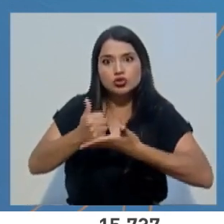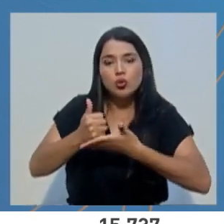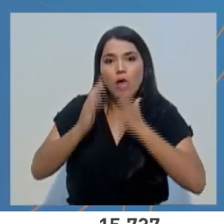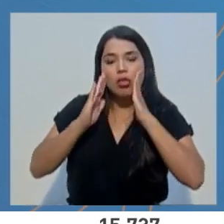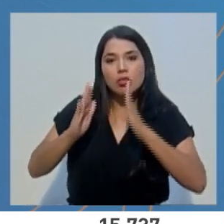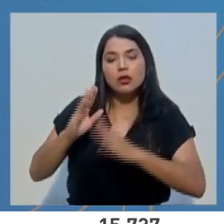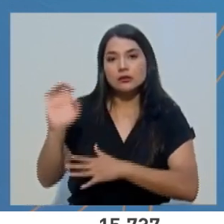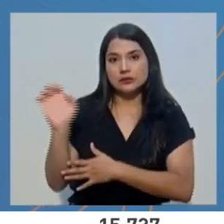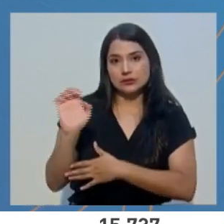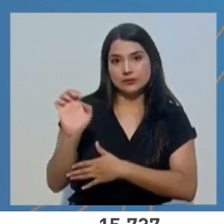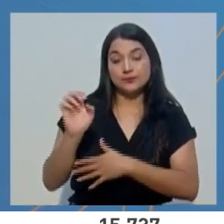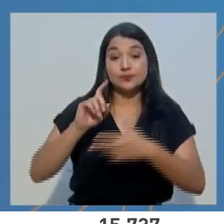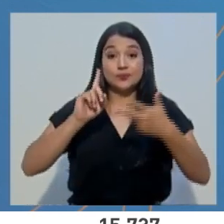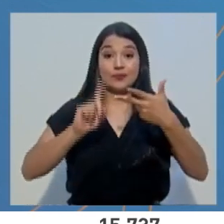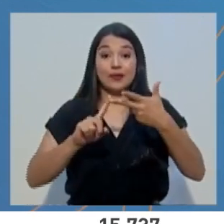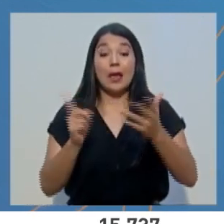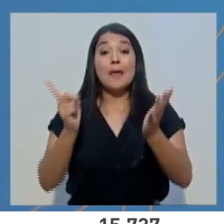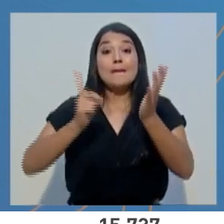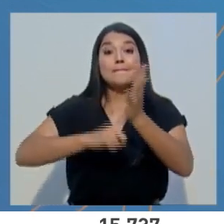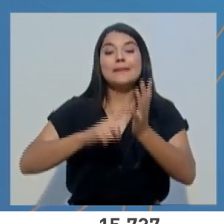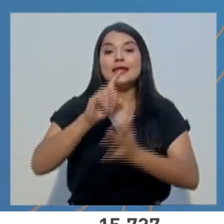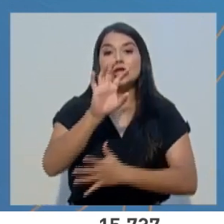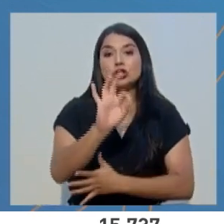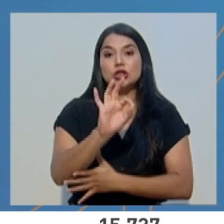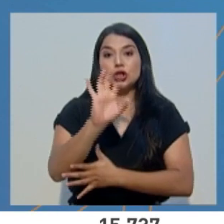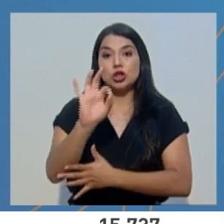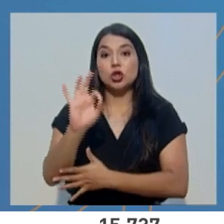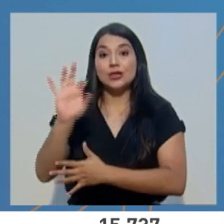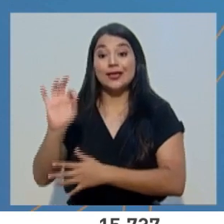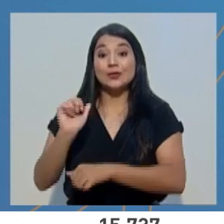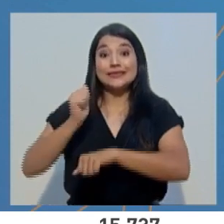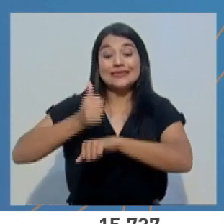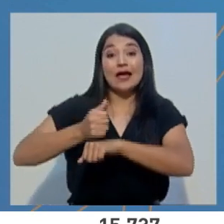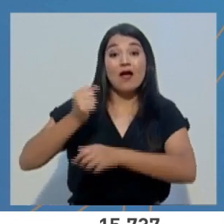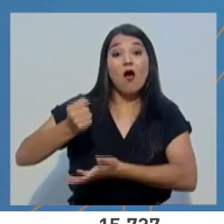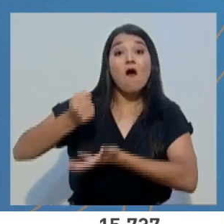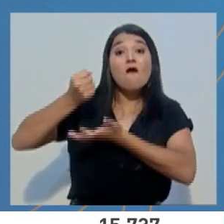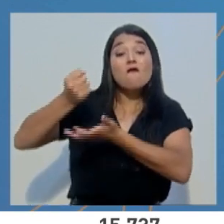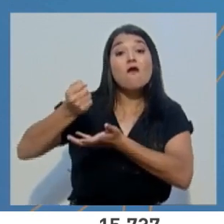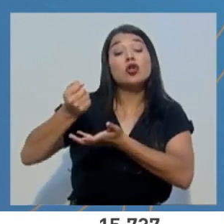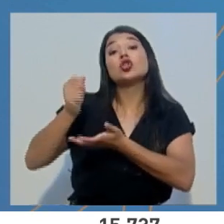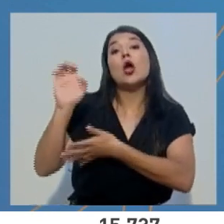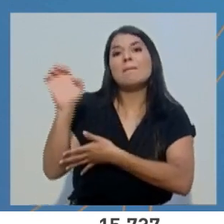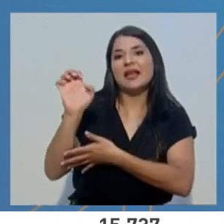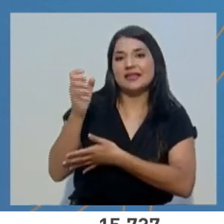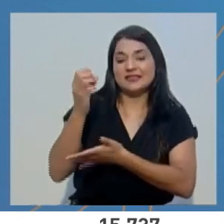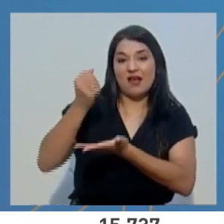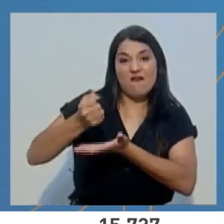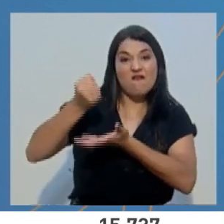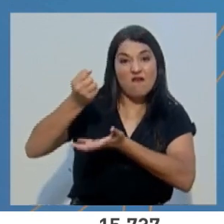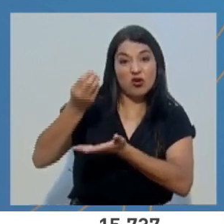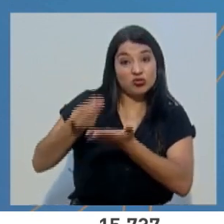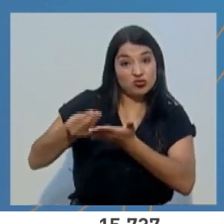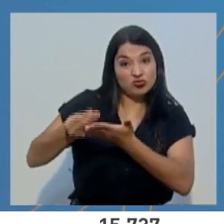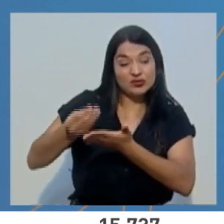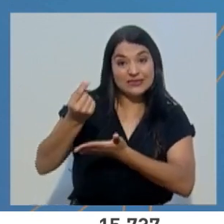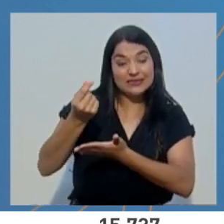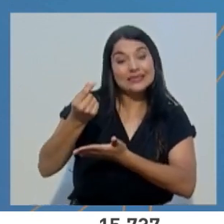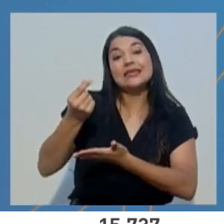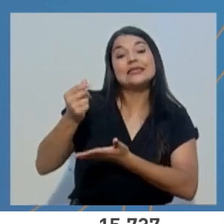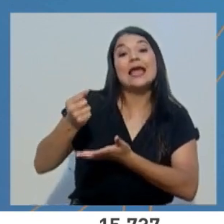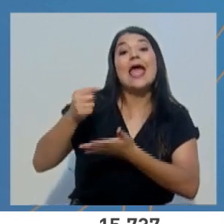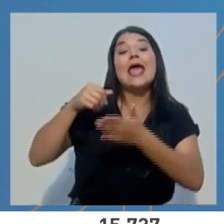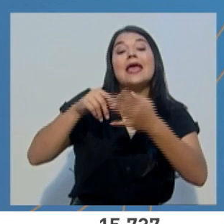Creamos en 1999 el Fondo de Emergencias y en el 2016 el actual Fondo de